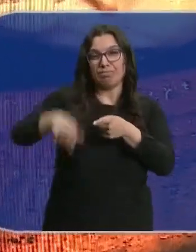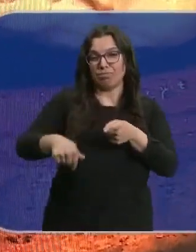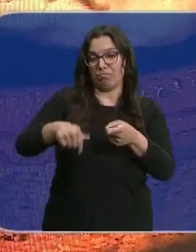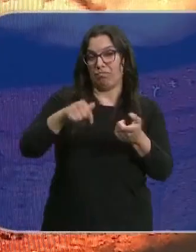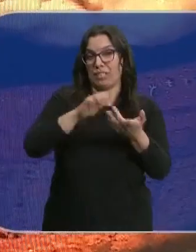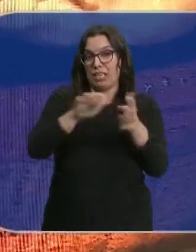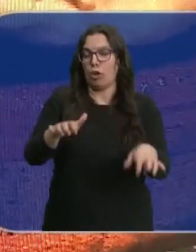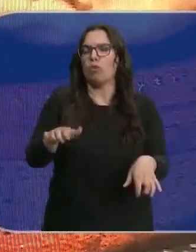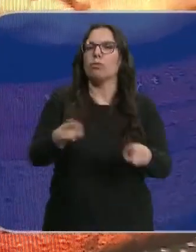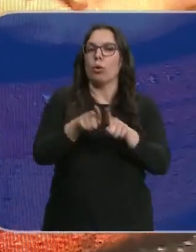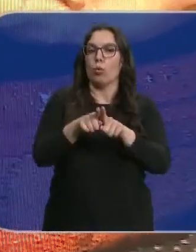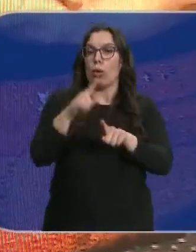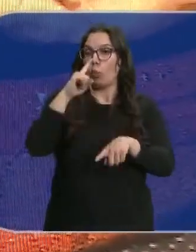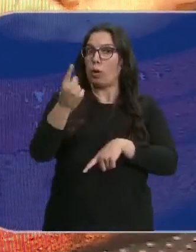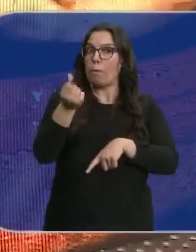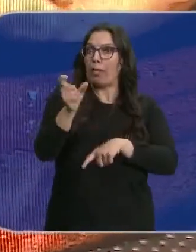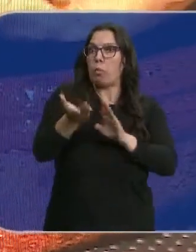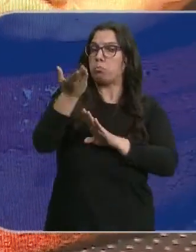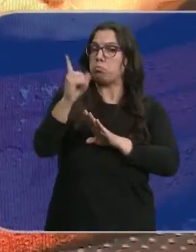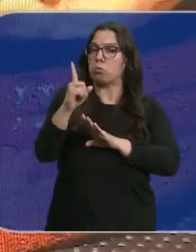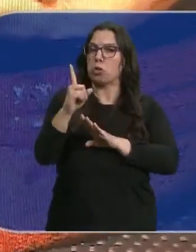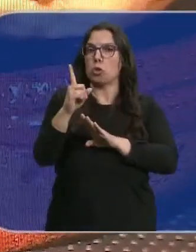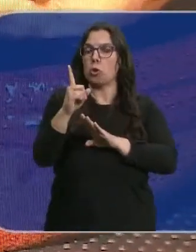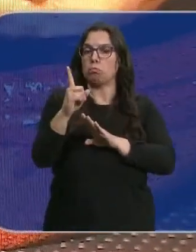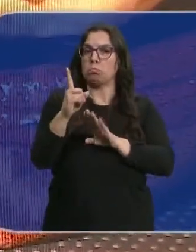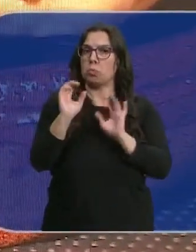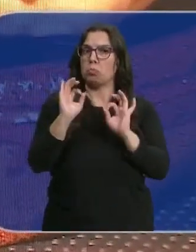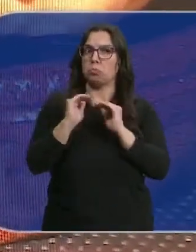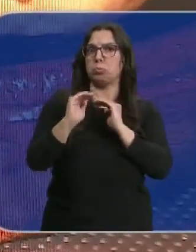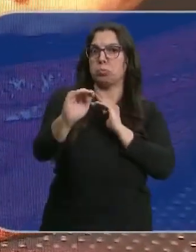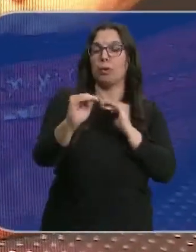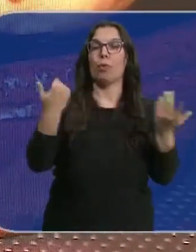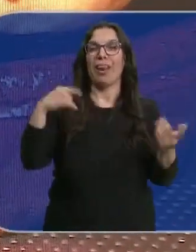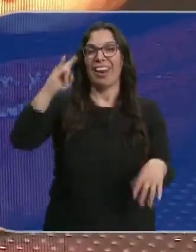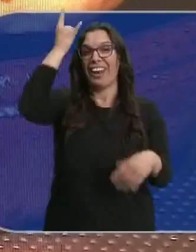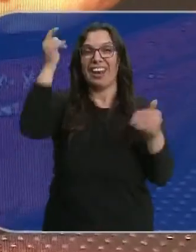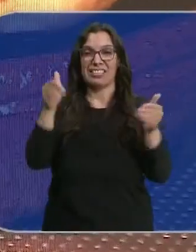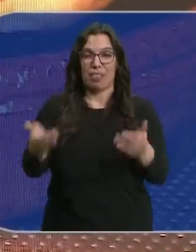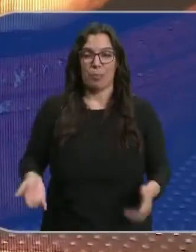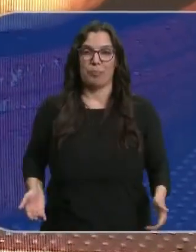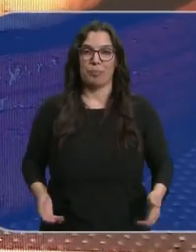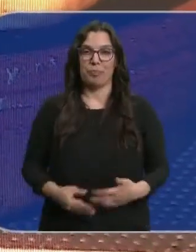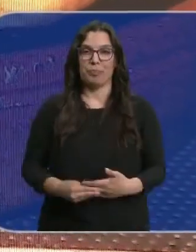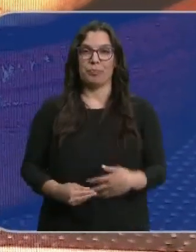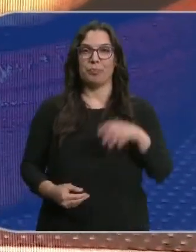nuestras mesas que se ha contenido en el último año y cuyo coste apenas se ha incrementado. El lechazo. Irene Rodríguez.